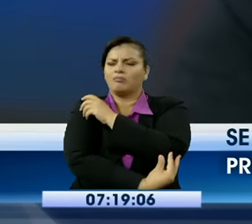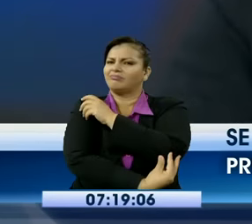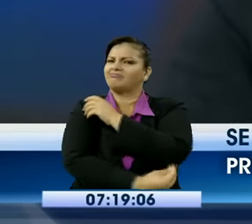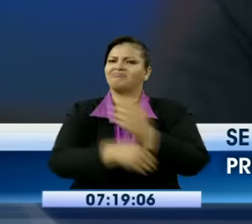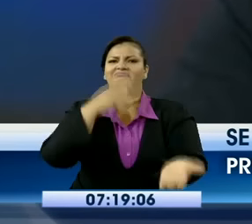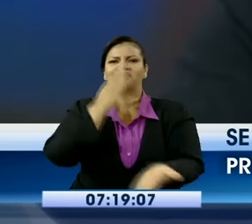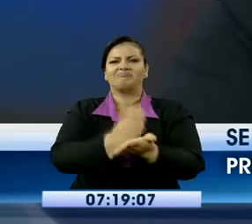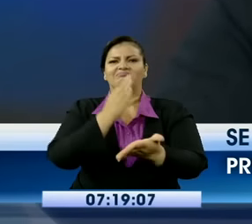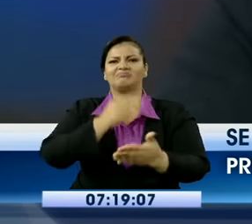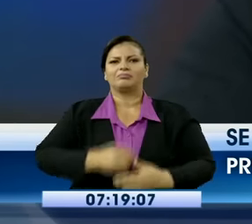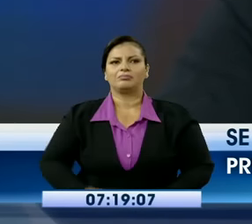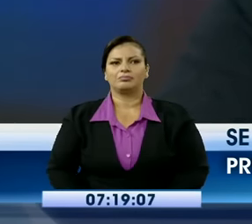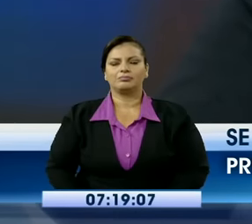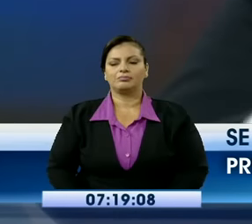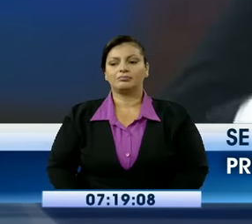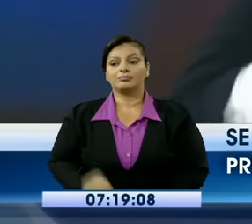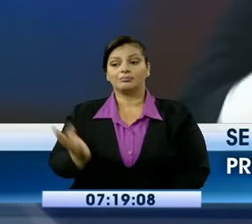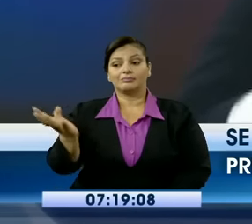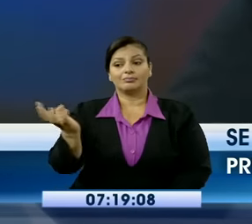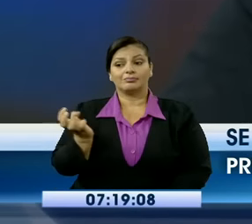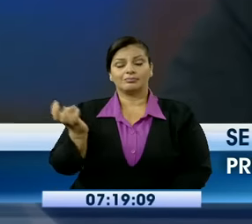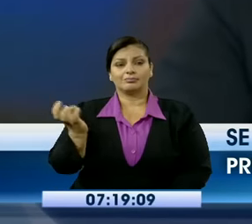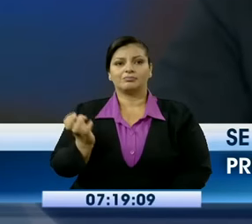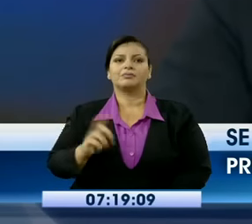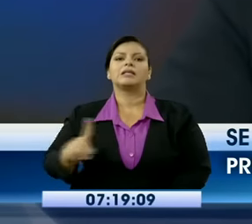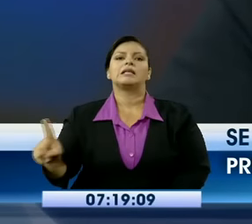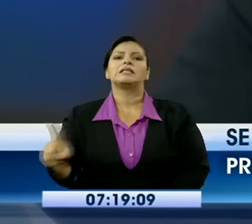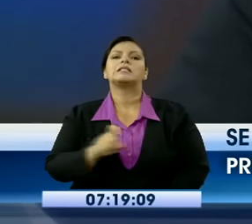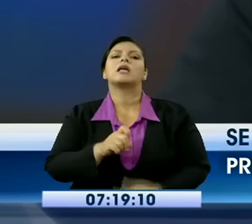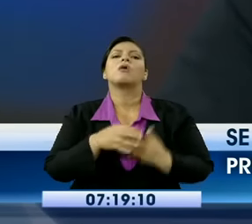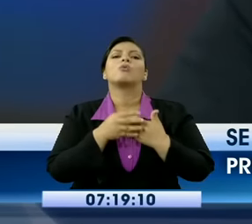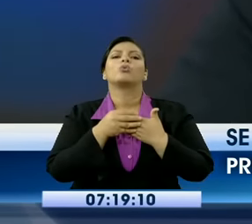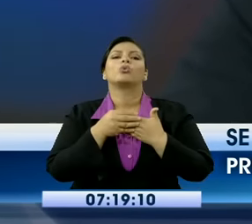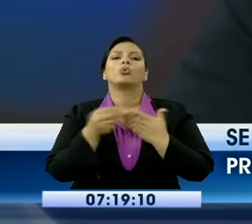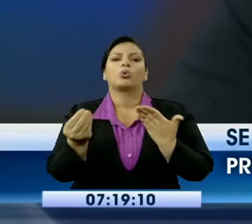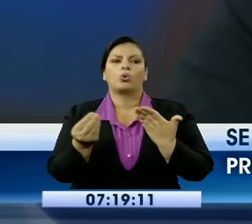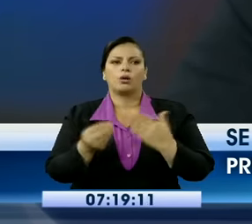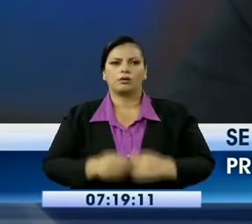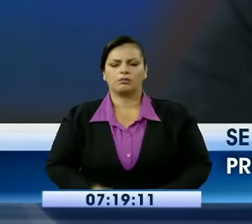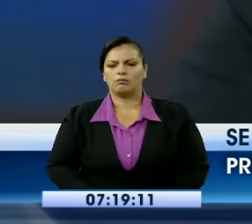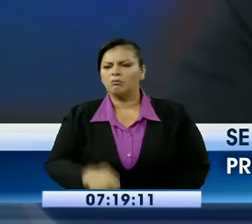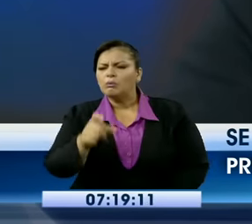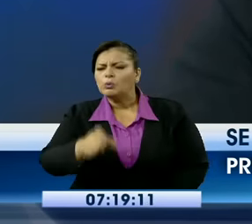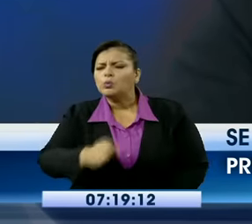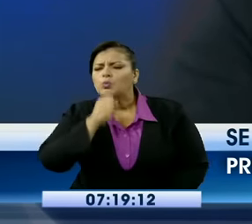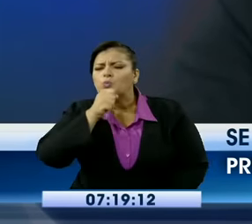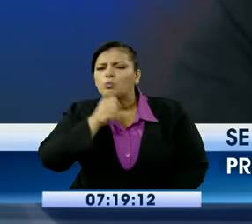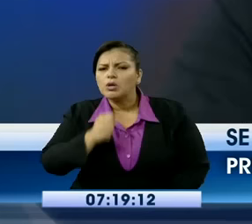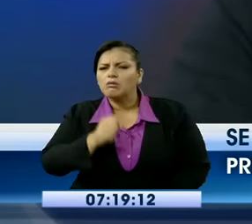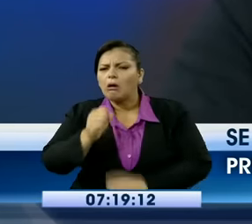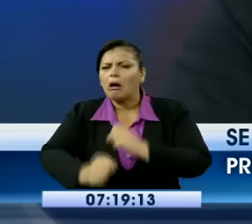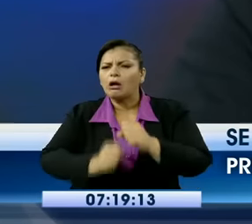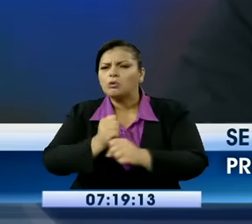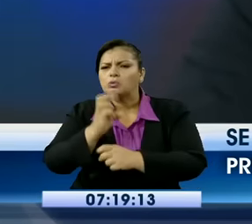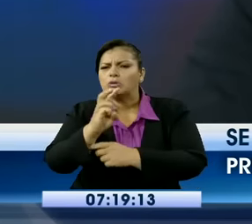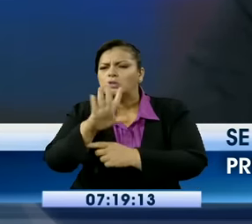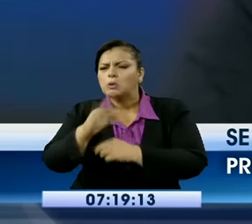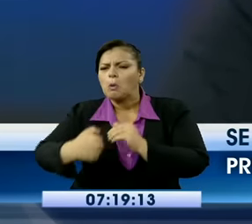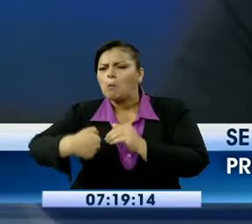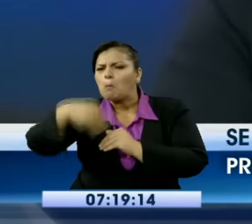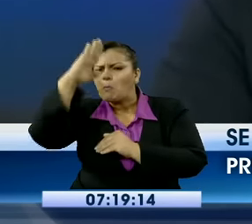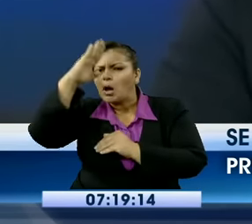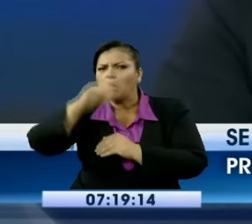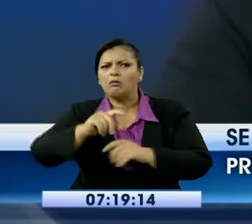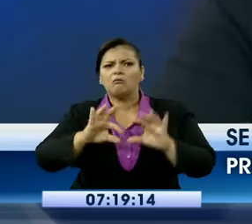el bono de desarrollo hasta 100 dólares para las personas mayores de 65 años que estén en condiciones de